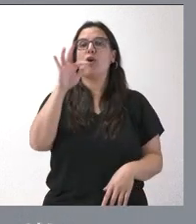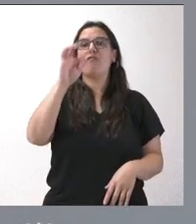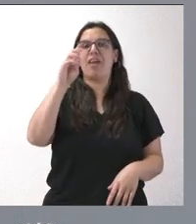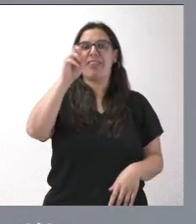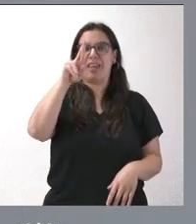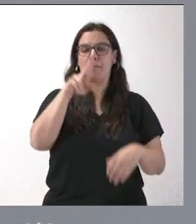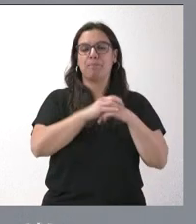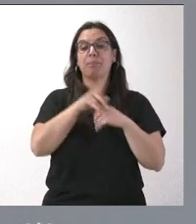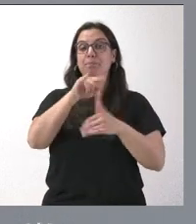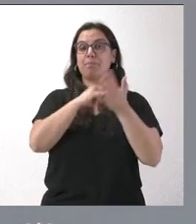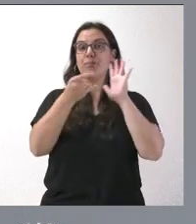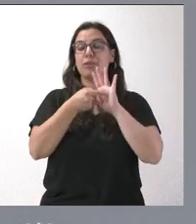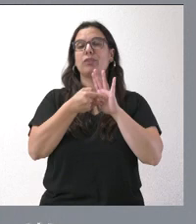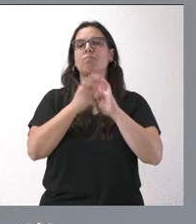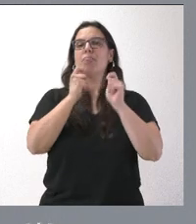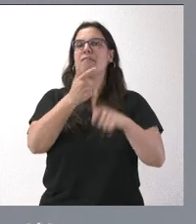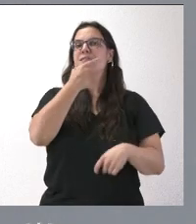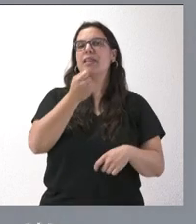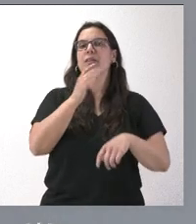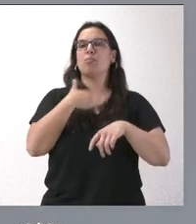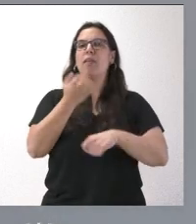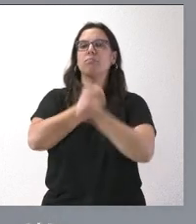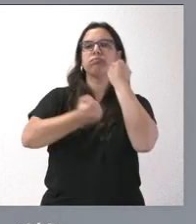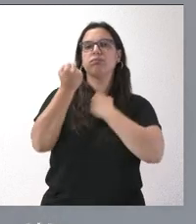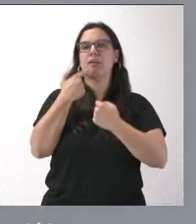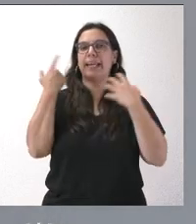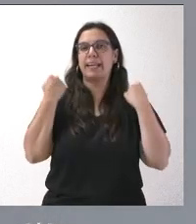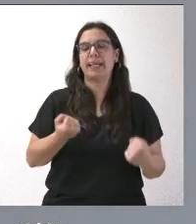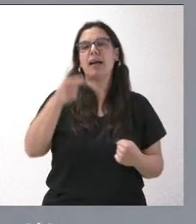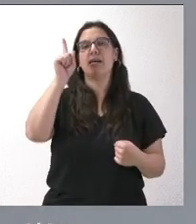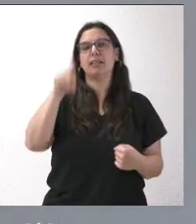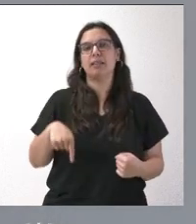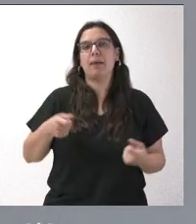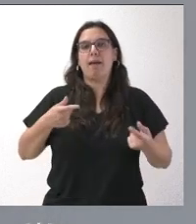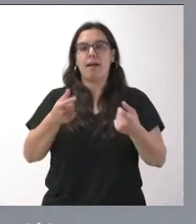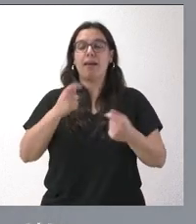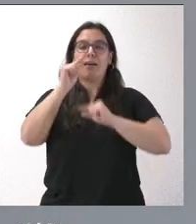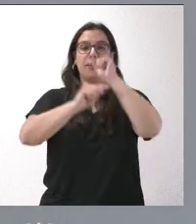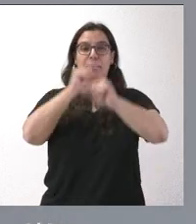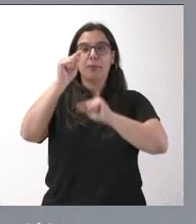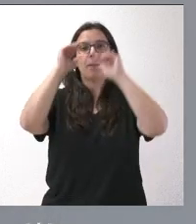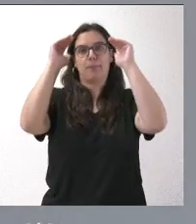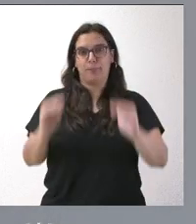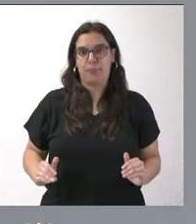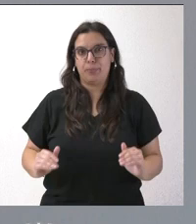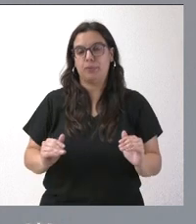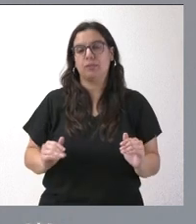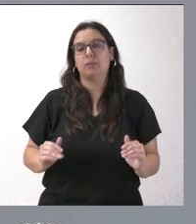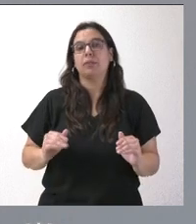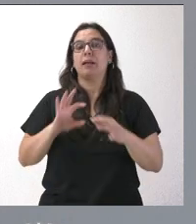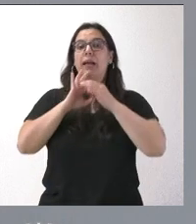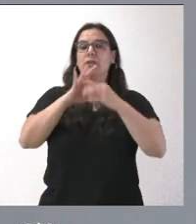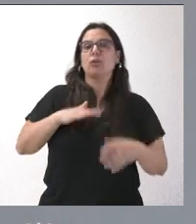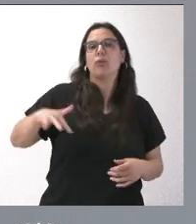Este proyecto lo que nos va a permitir es un importante ahorro energético y la reducción de los gases de efecto invernadero, en este caso en la